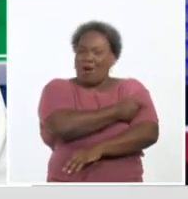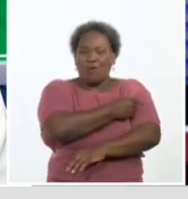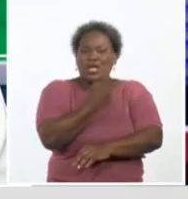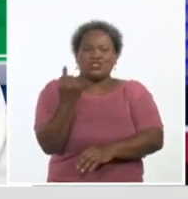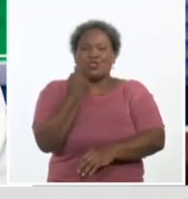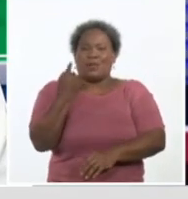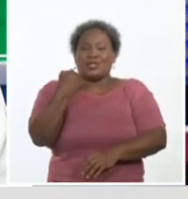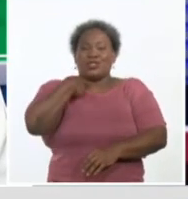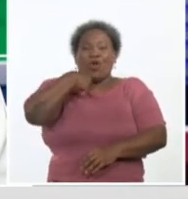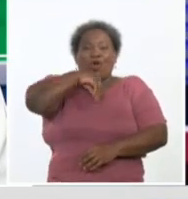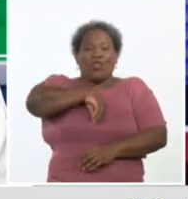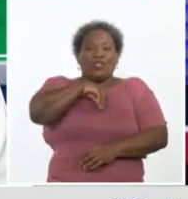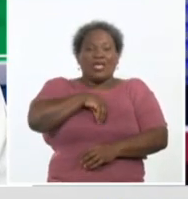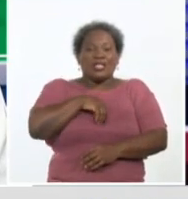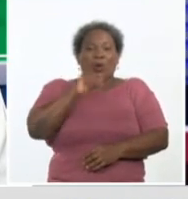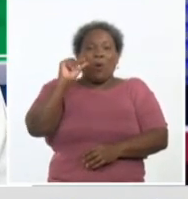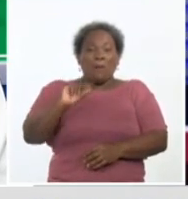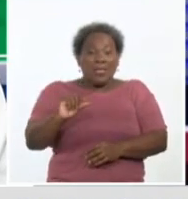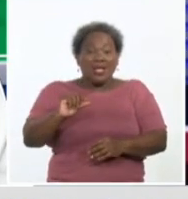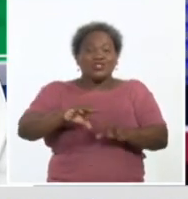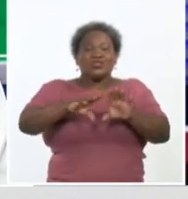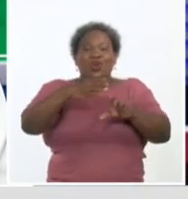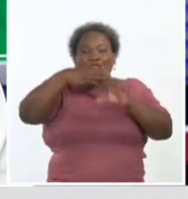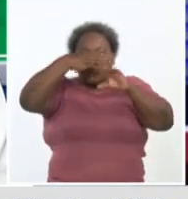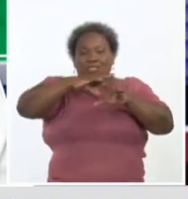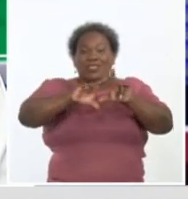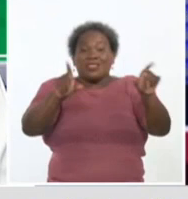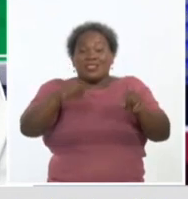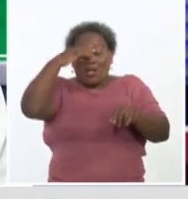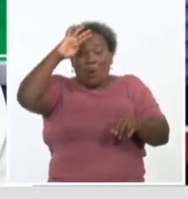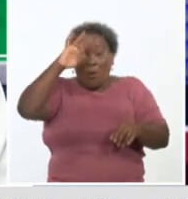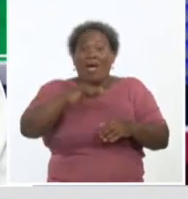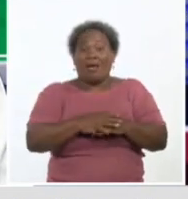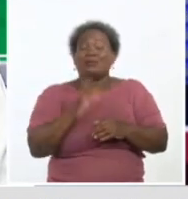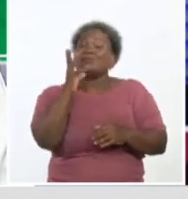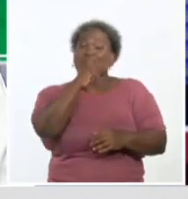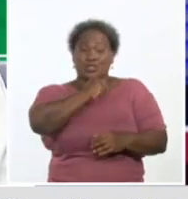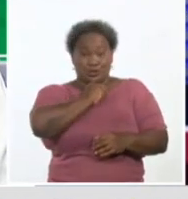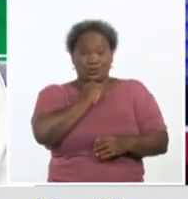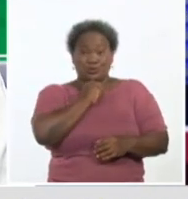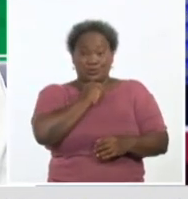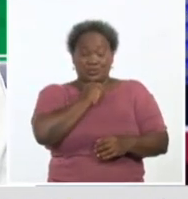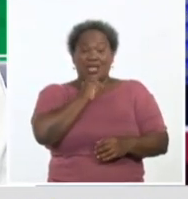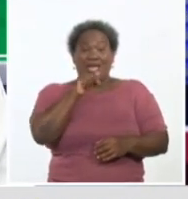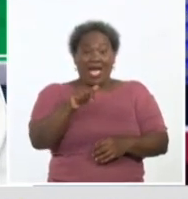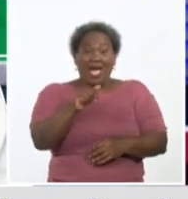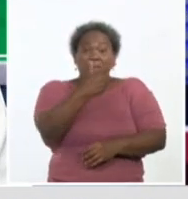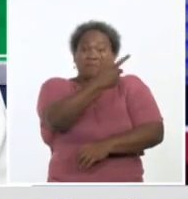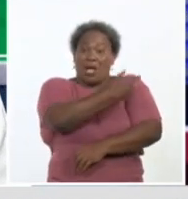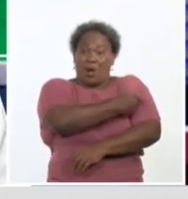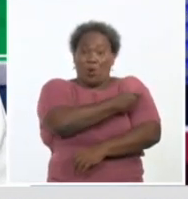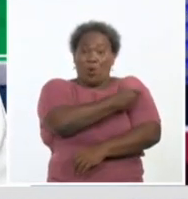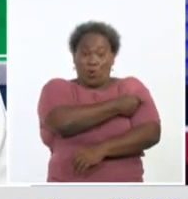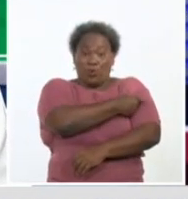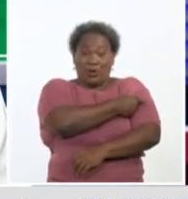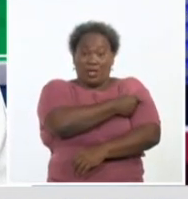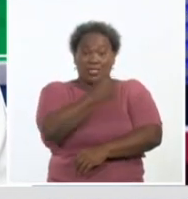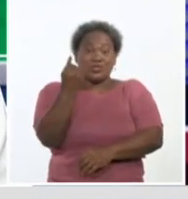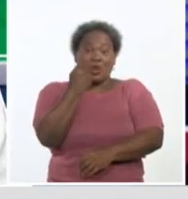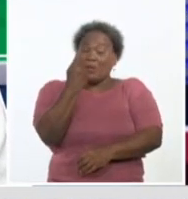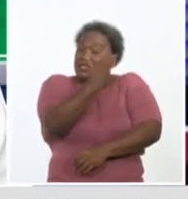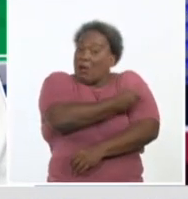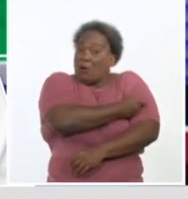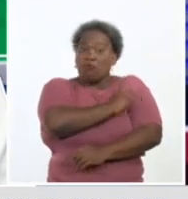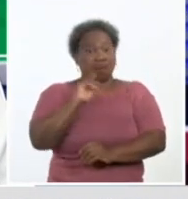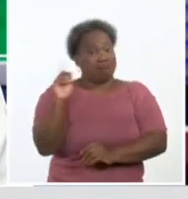tengo dentro el pedazo de un país. Y es que es muy bonito porque realmente hemos dicho que la vacuna es, no es solamente la vacuna, o sea,